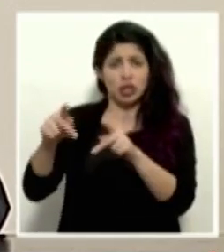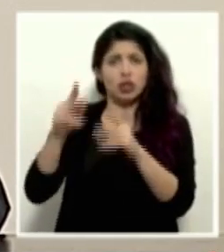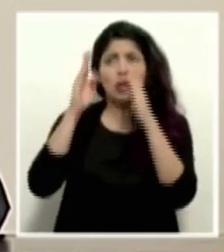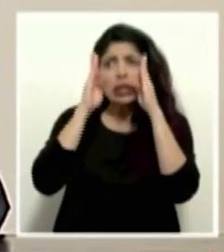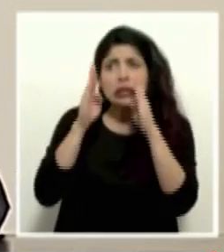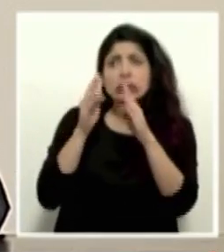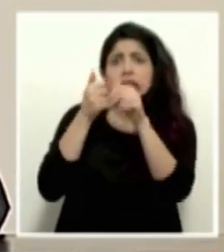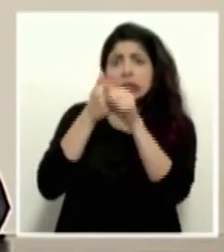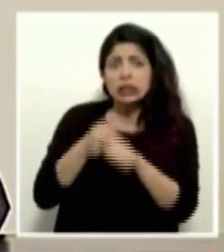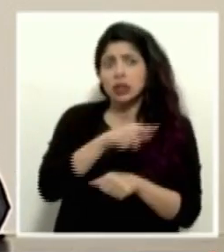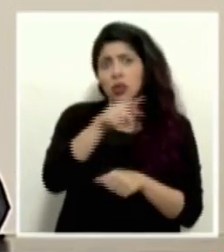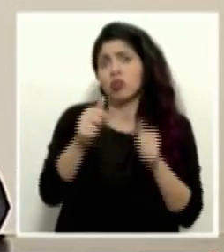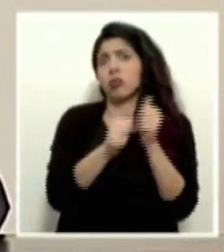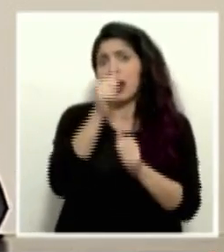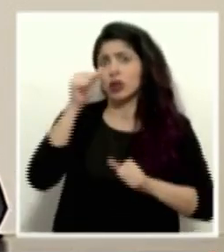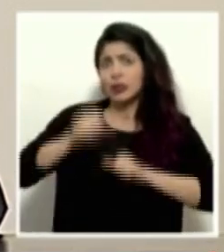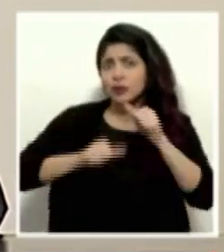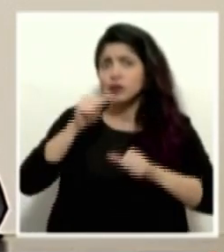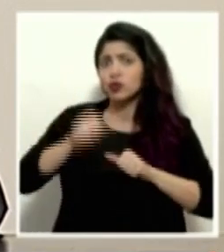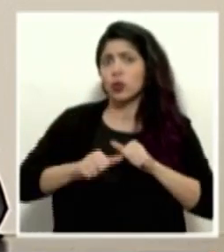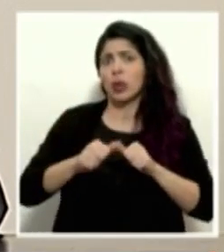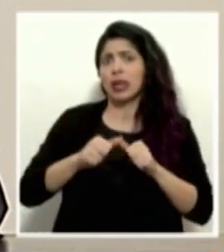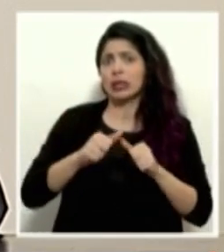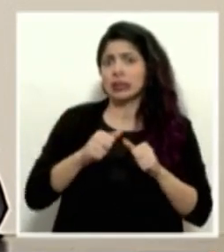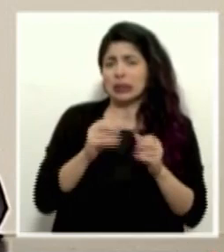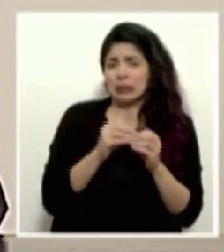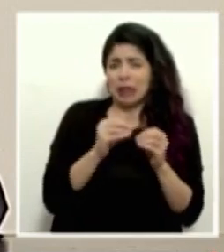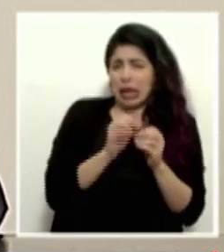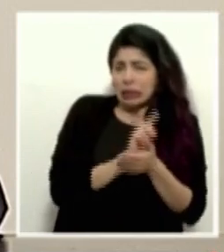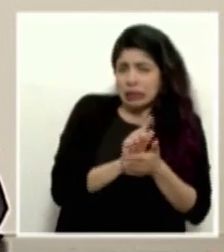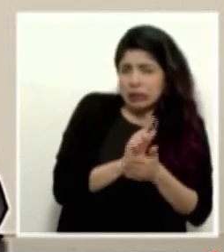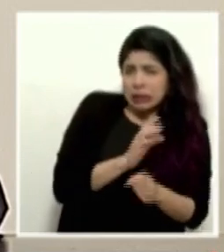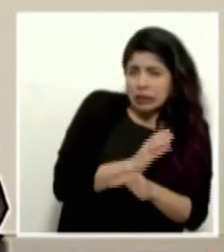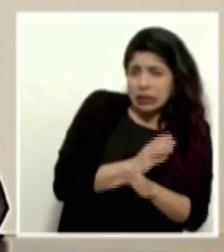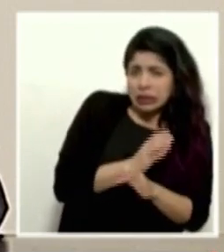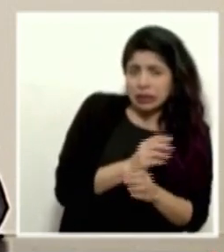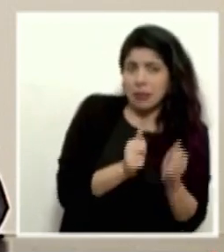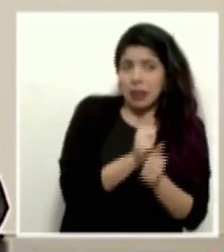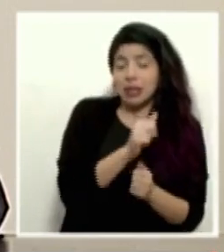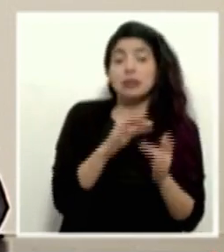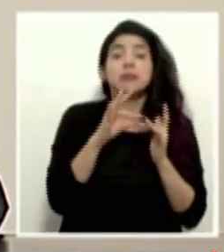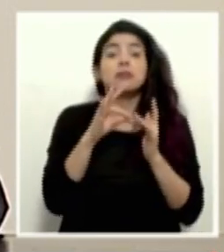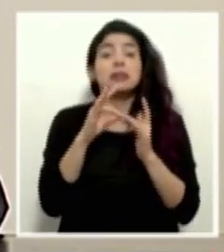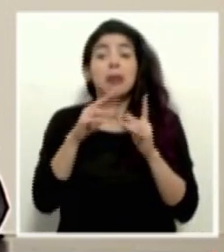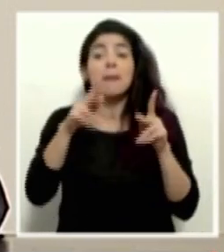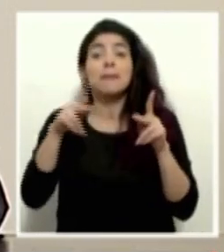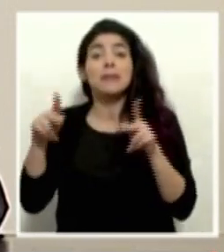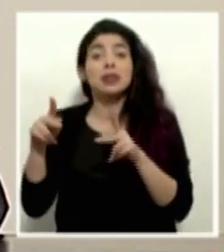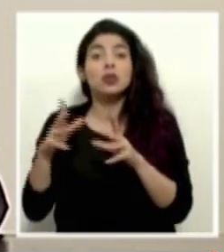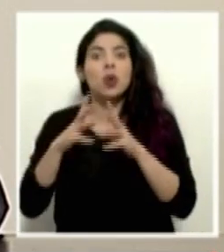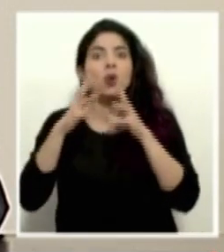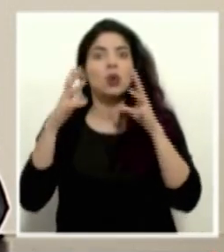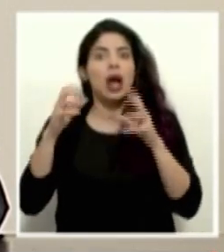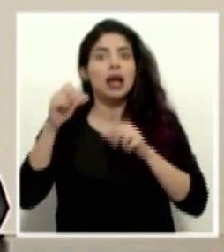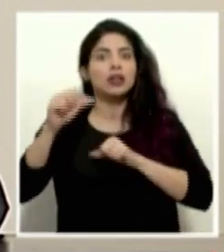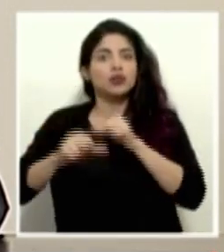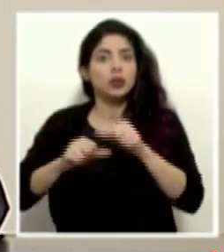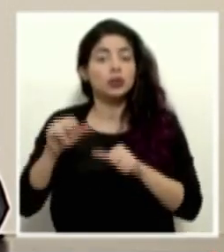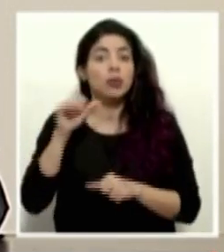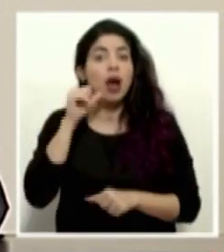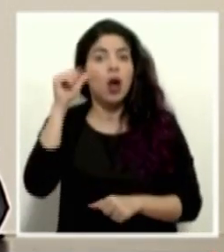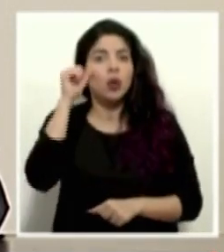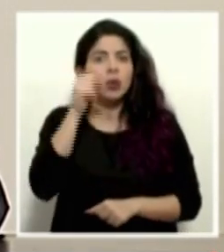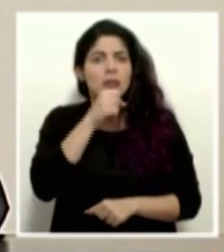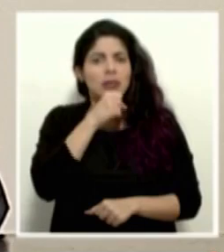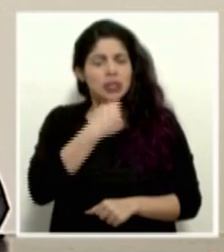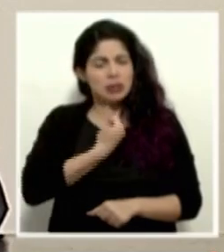las medidas y que más bien se esfuerzan por ir incluso más allá y especialmente a todos los que están haciendo un esfuerzo importante, incluyendo los adultos mayores